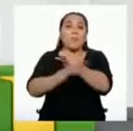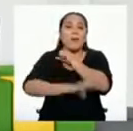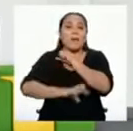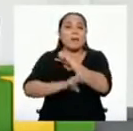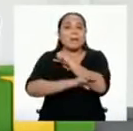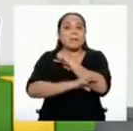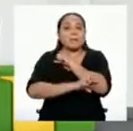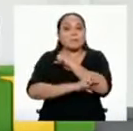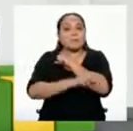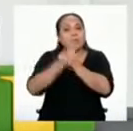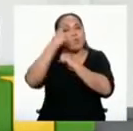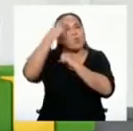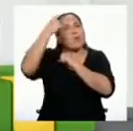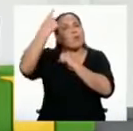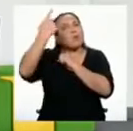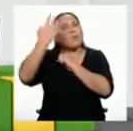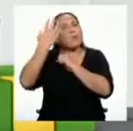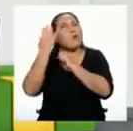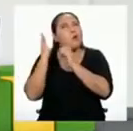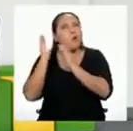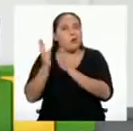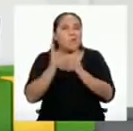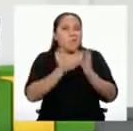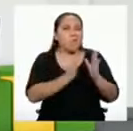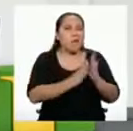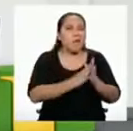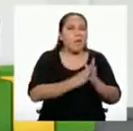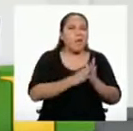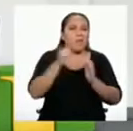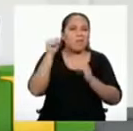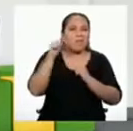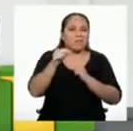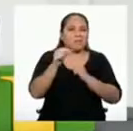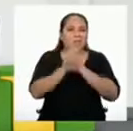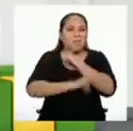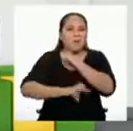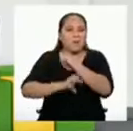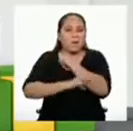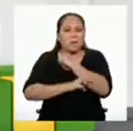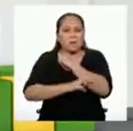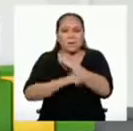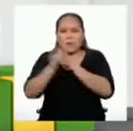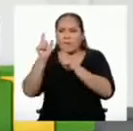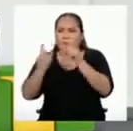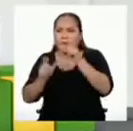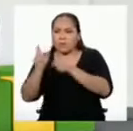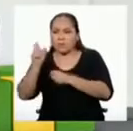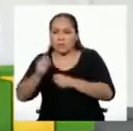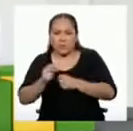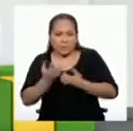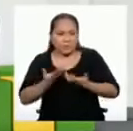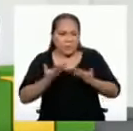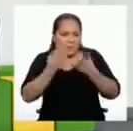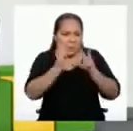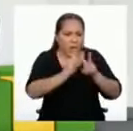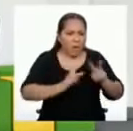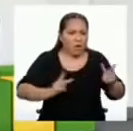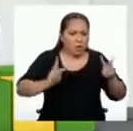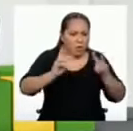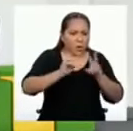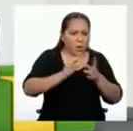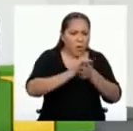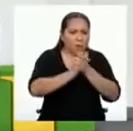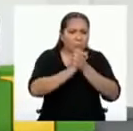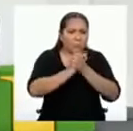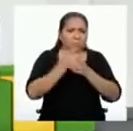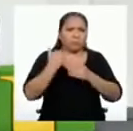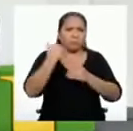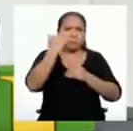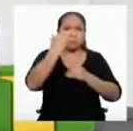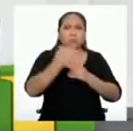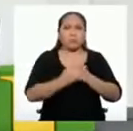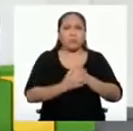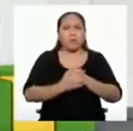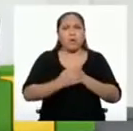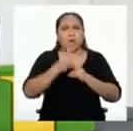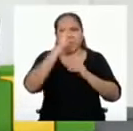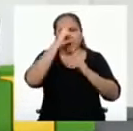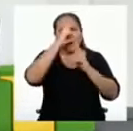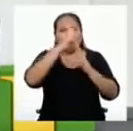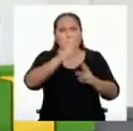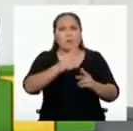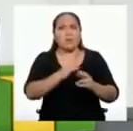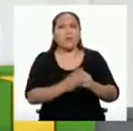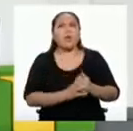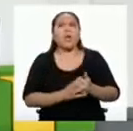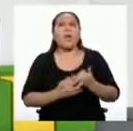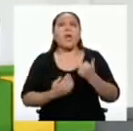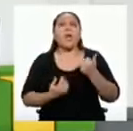ordenado. Un país en el que las personas valoren a sus conciudadanos. En el que la solidaridad, la confianza y el respeto sean el